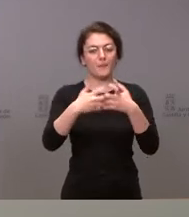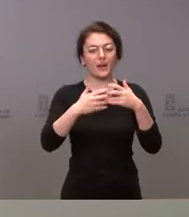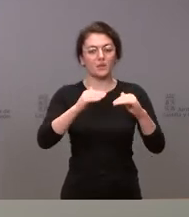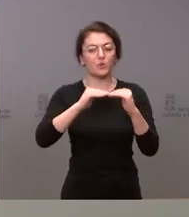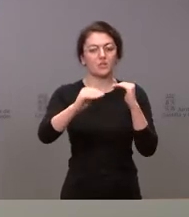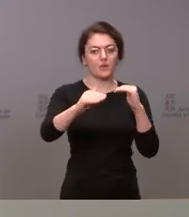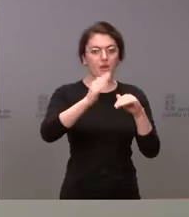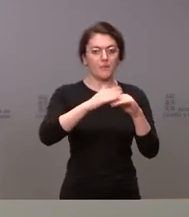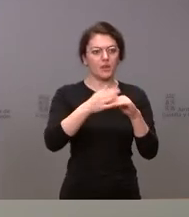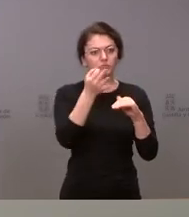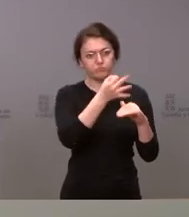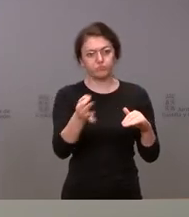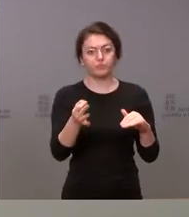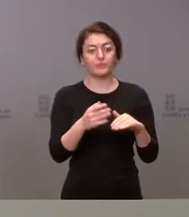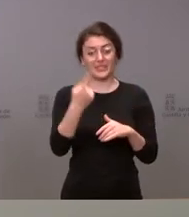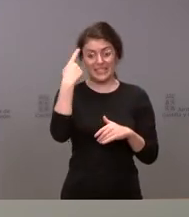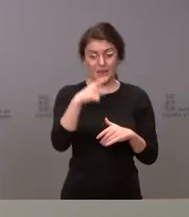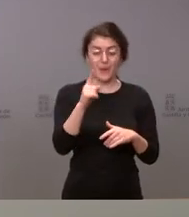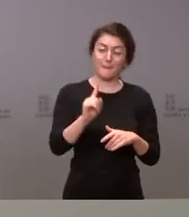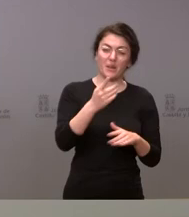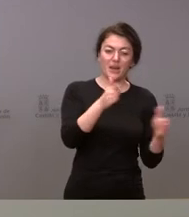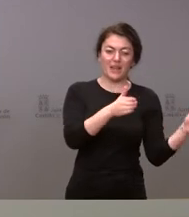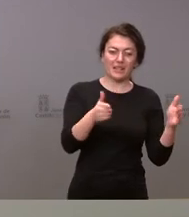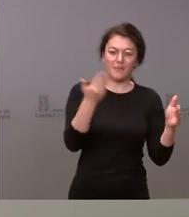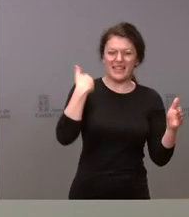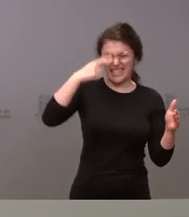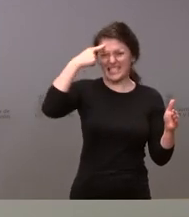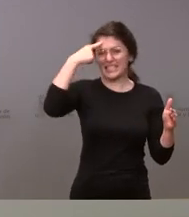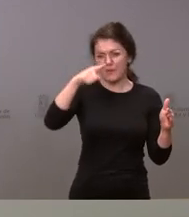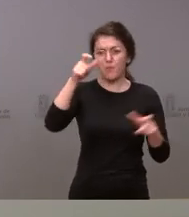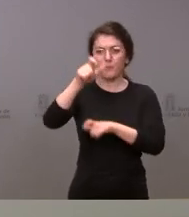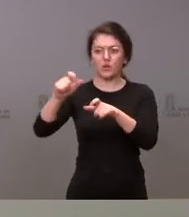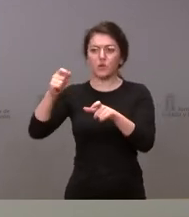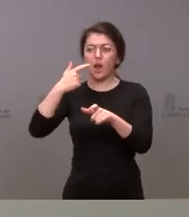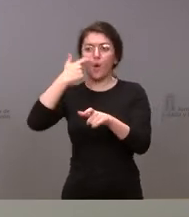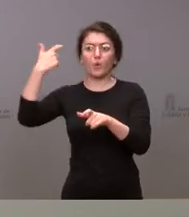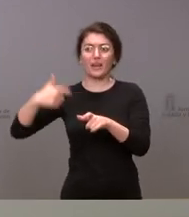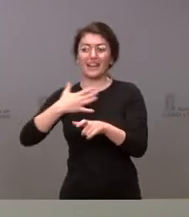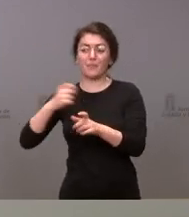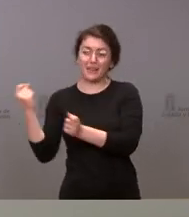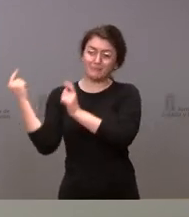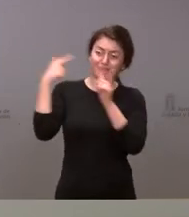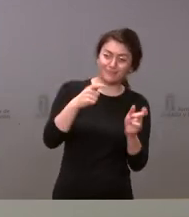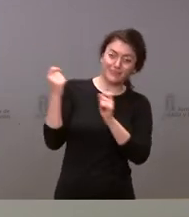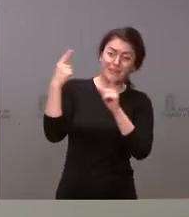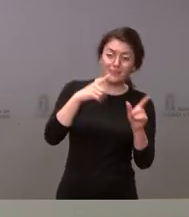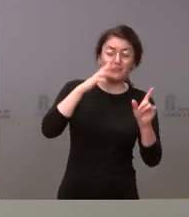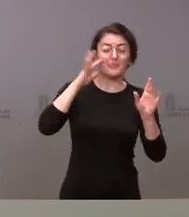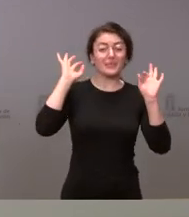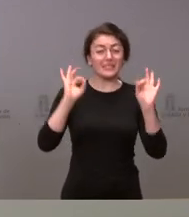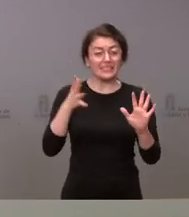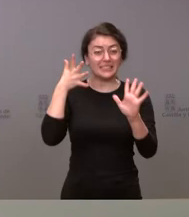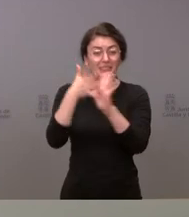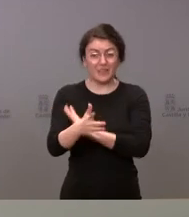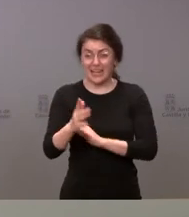ya sabemos que pueden estar llegando algunas personas procedentes de Ucrania pero no todas ellas están teniendo inicialmente la consideración de